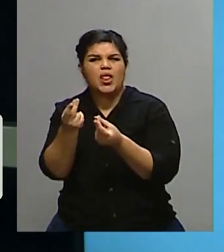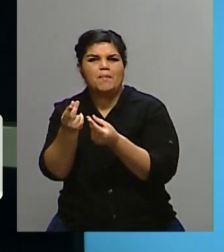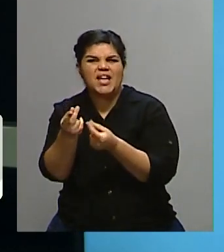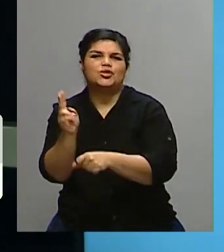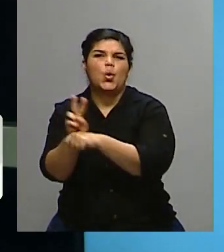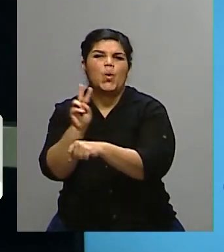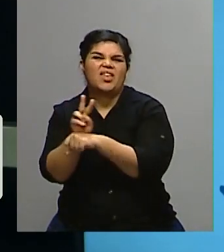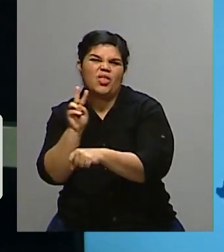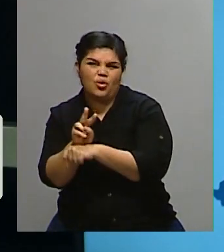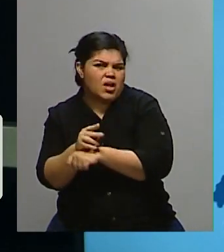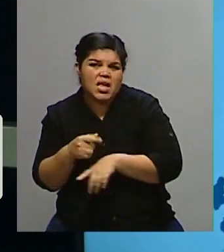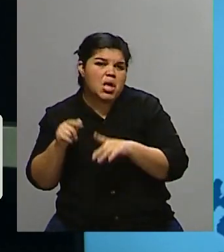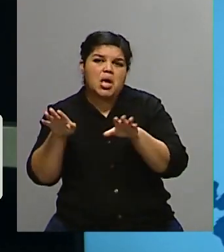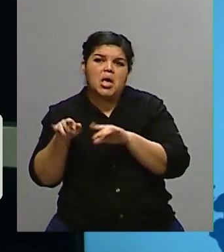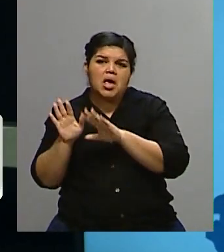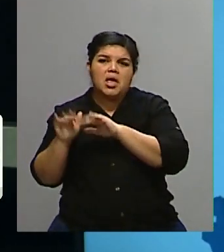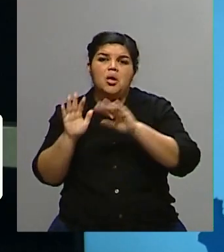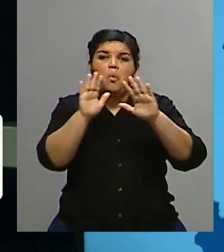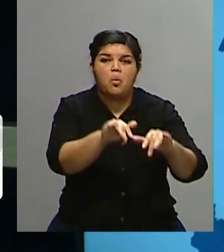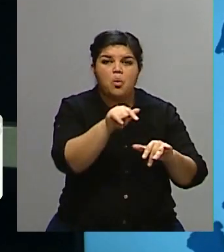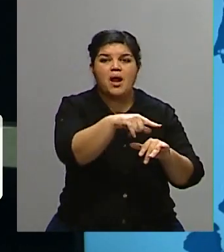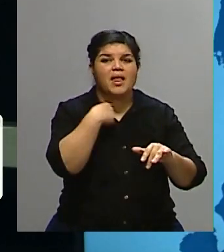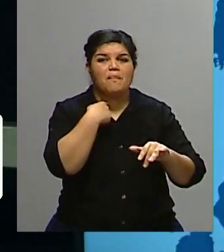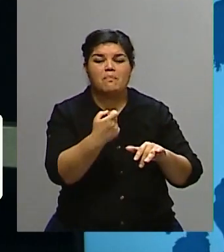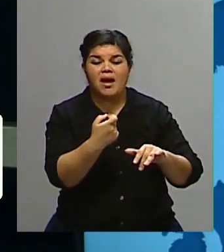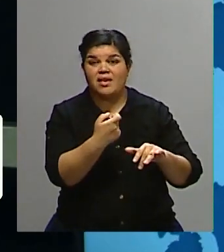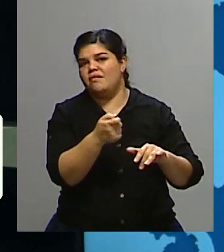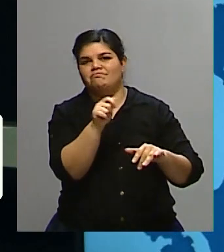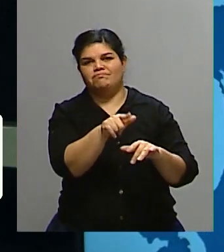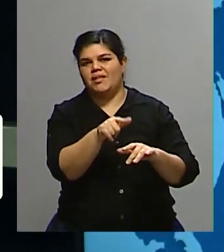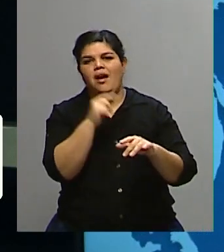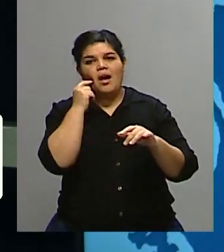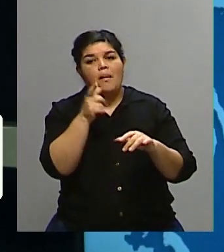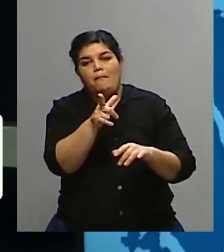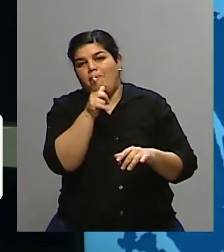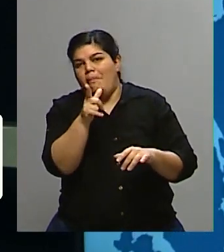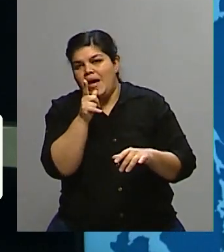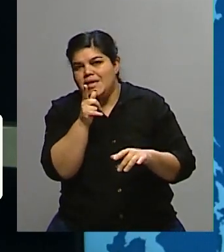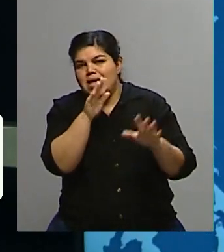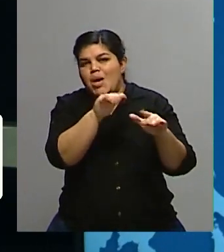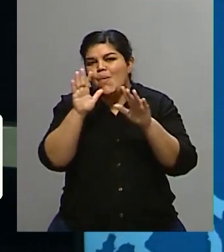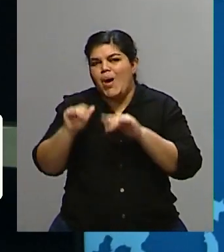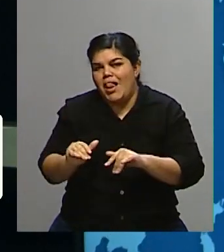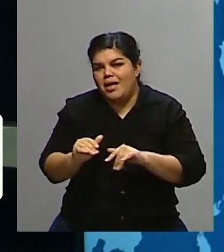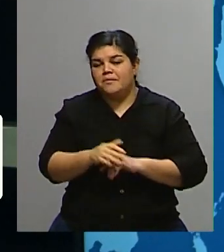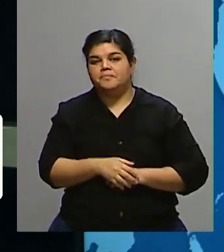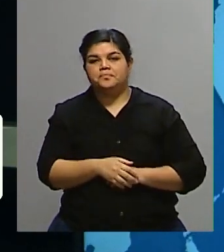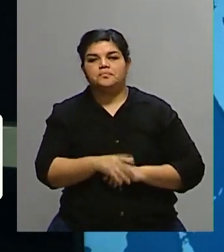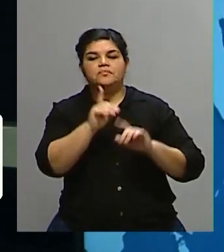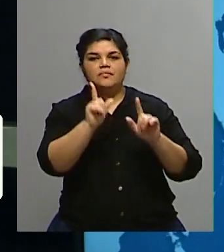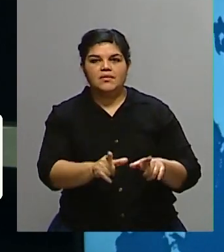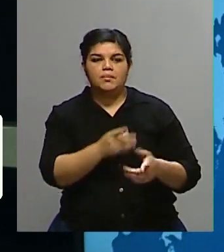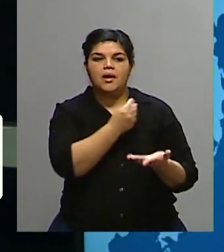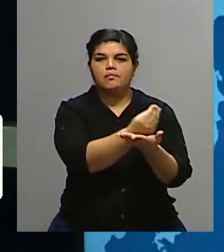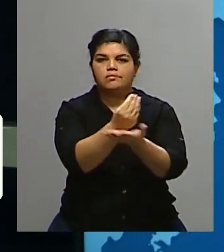de los supermercados. Bueno, es algo que hoy por hoy España viene analizando. Hay que decir que hay otros funcionarios del gobierno español que